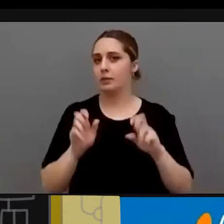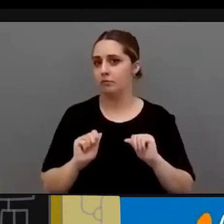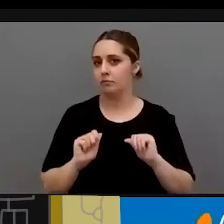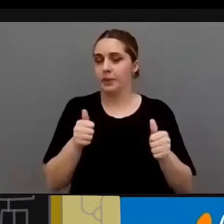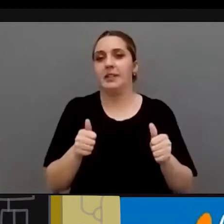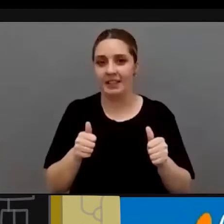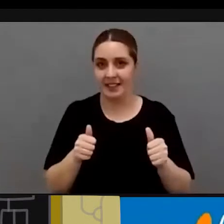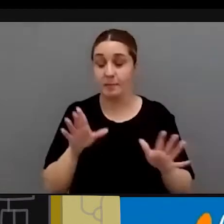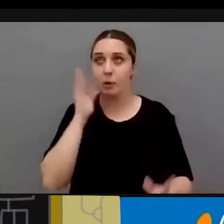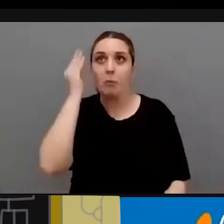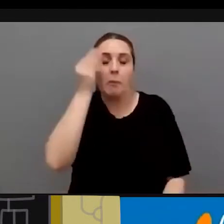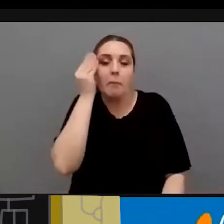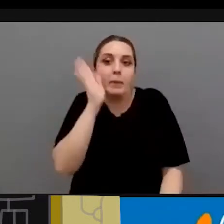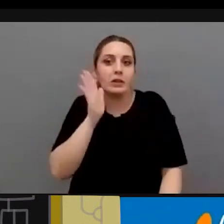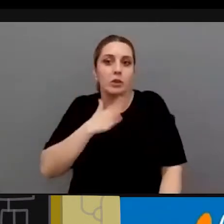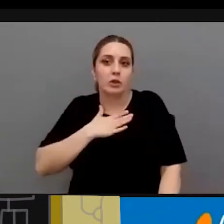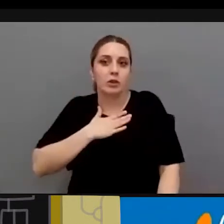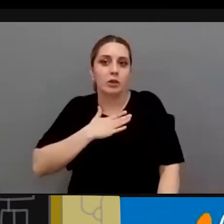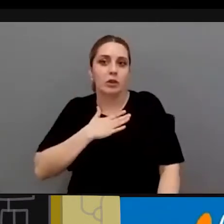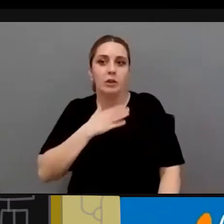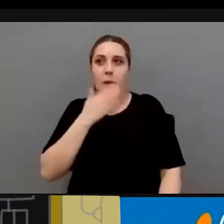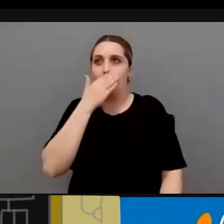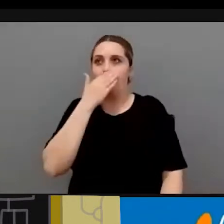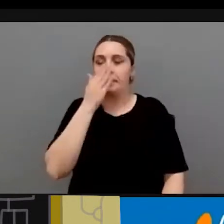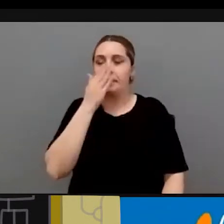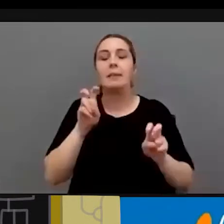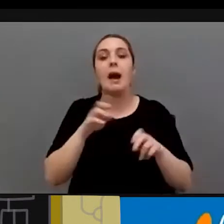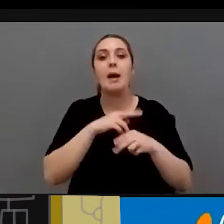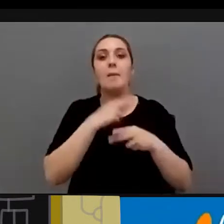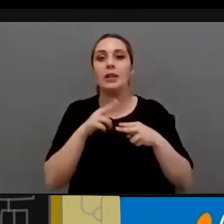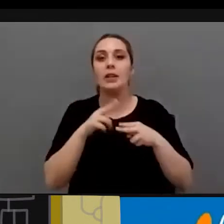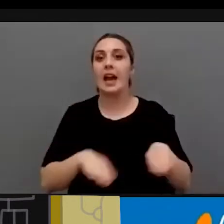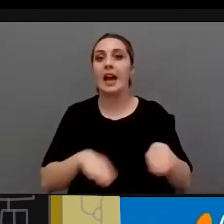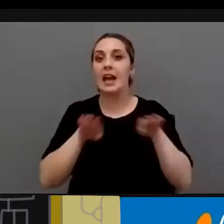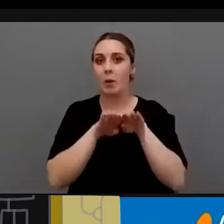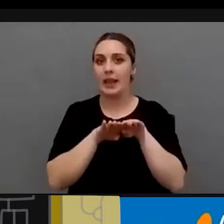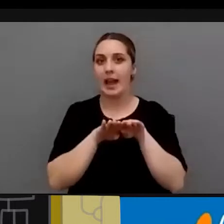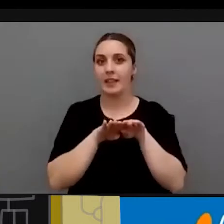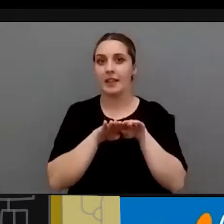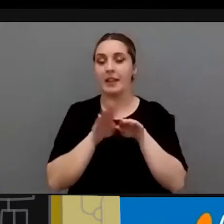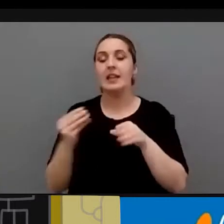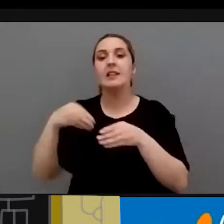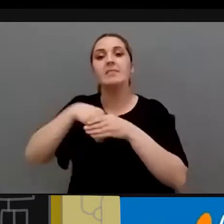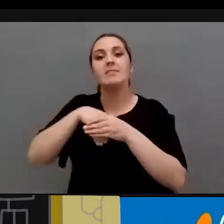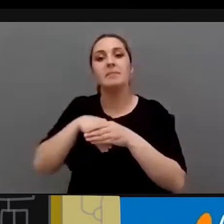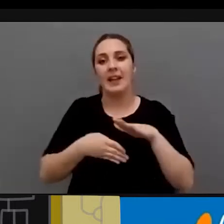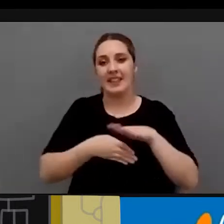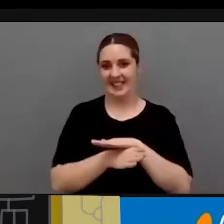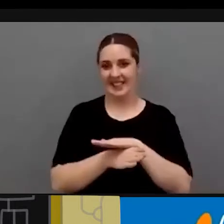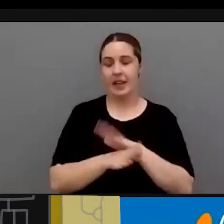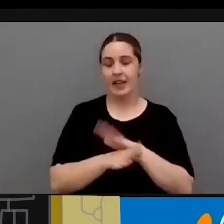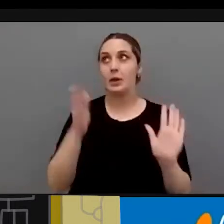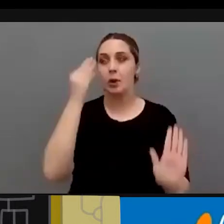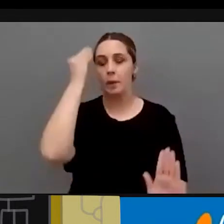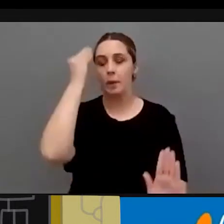Pero yo sí creo, y desde luego en el ámbito de las políticas de igualdad, incorporando la accesibilidad, pero yo sí creo que sí que